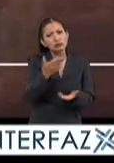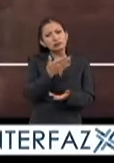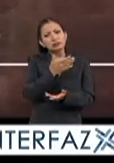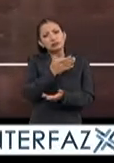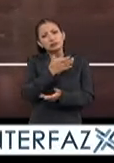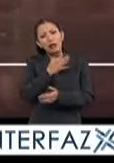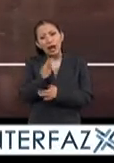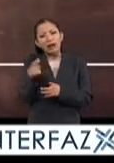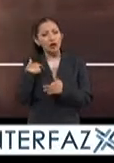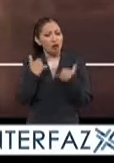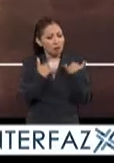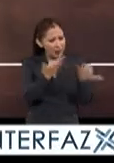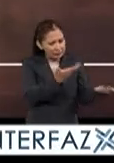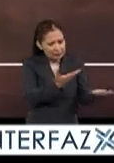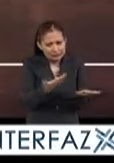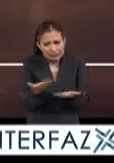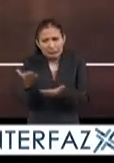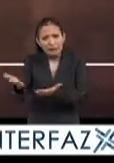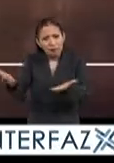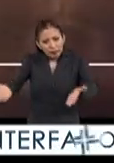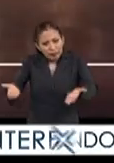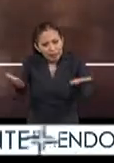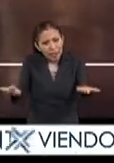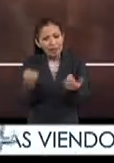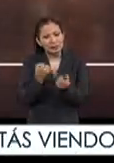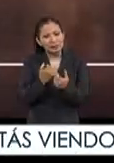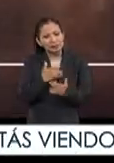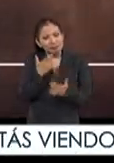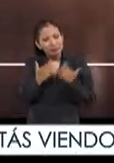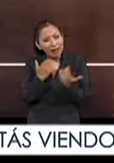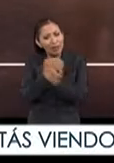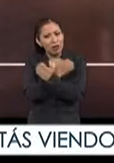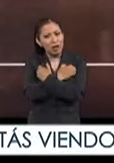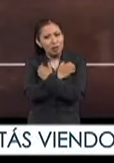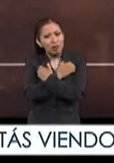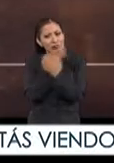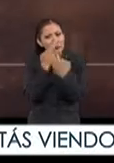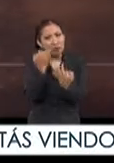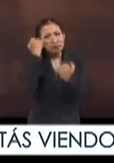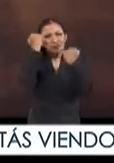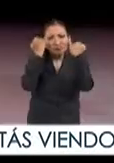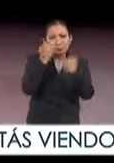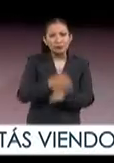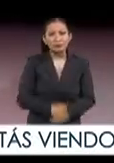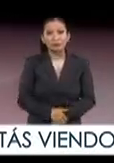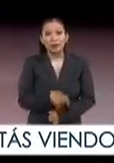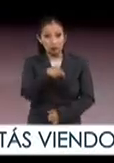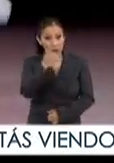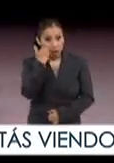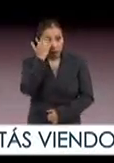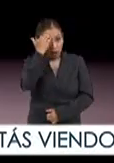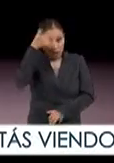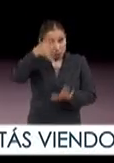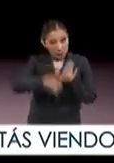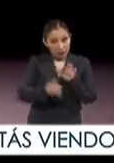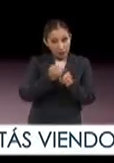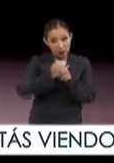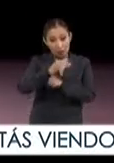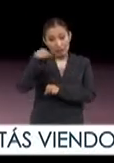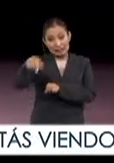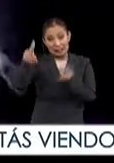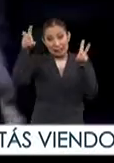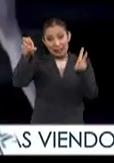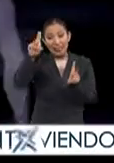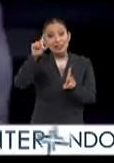tener a jóvenes motivados inspirados educados con creatividad Si quieres conocer más información